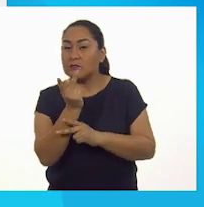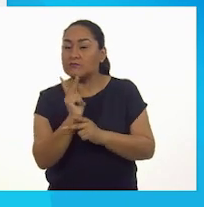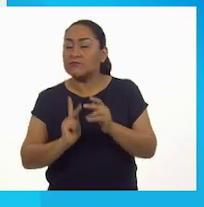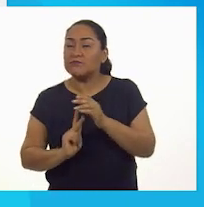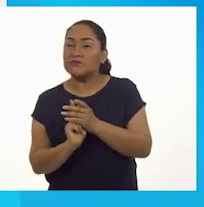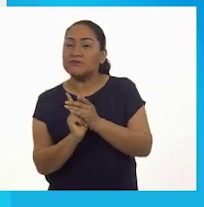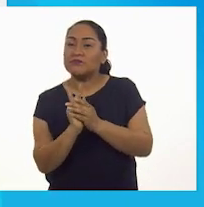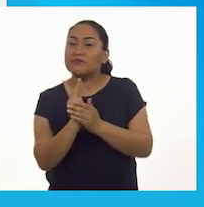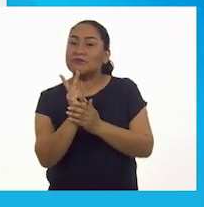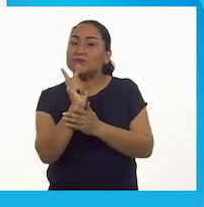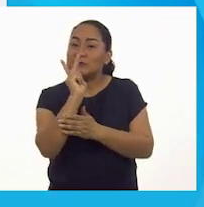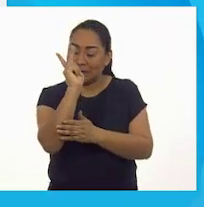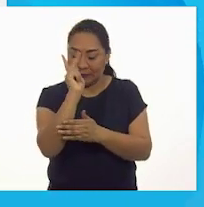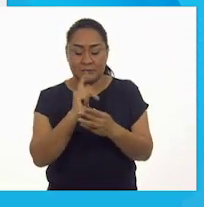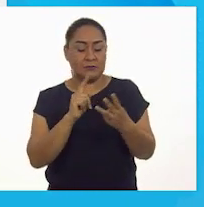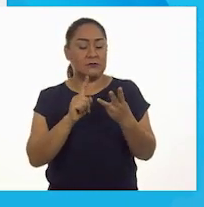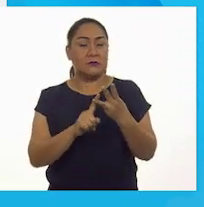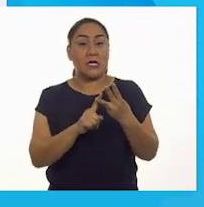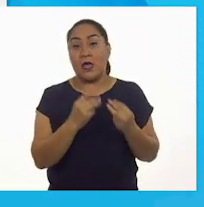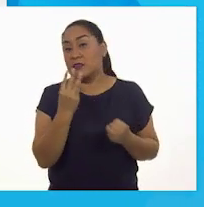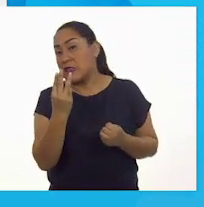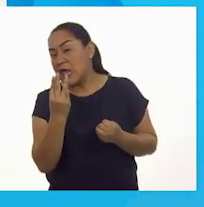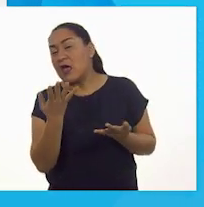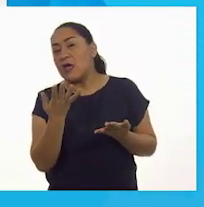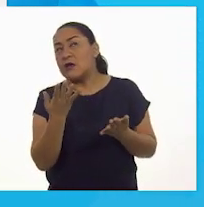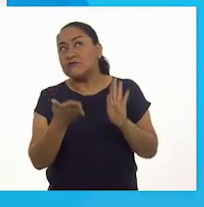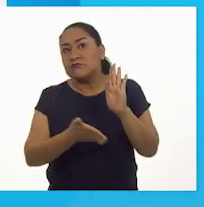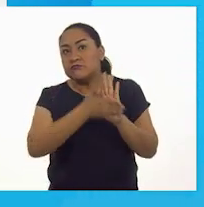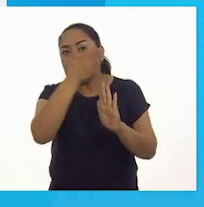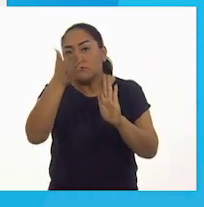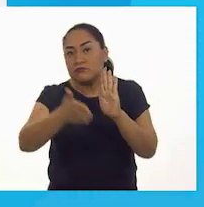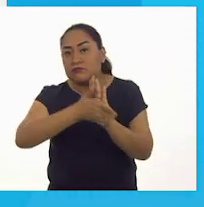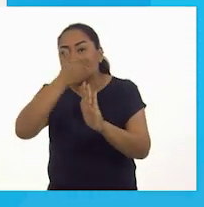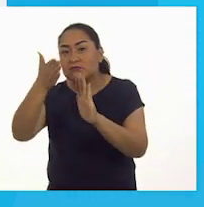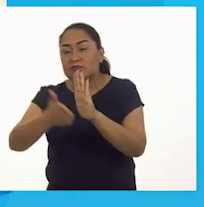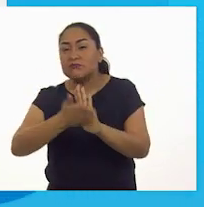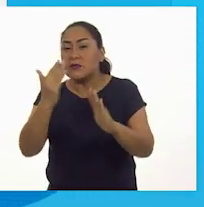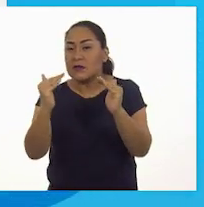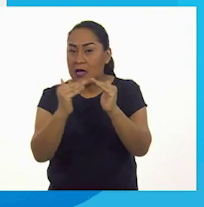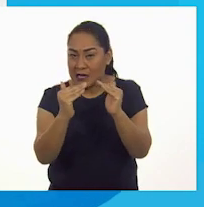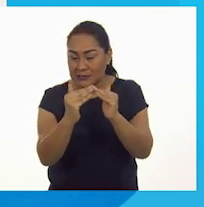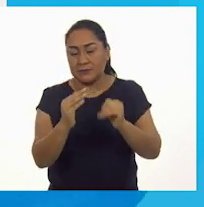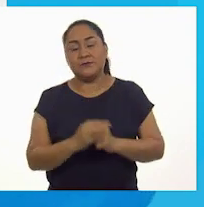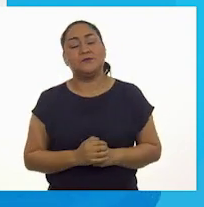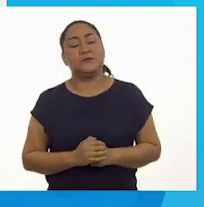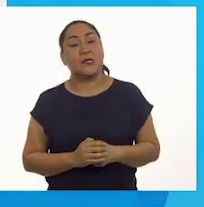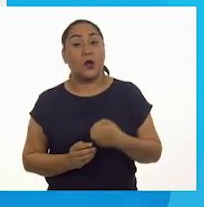Número tres es la construcción de una casa. Y número cuatro,